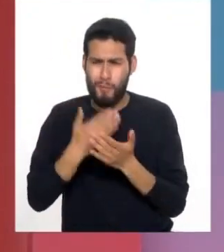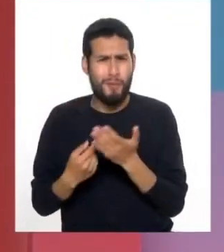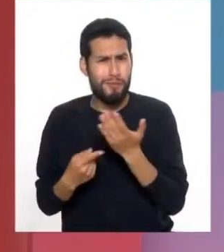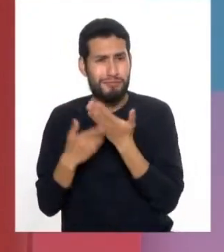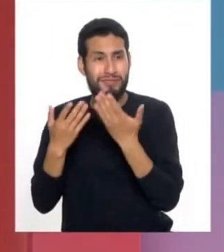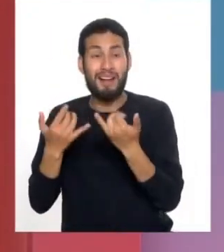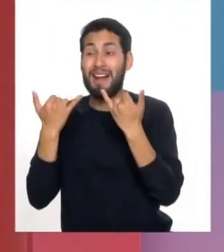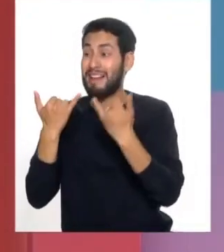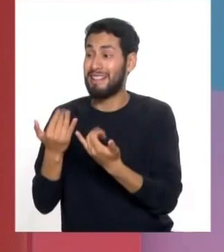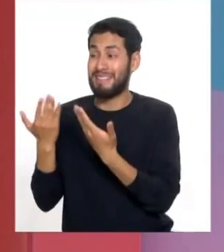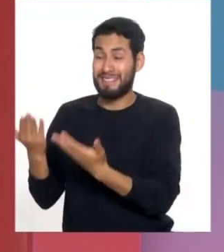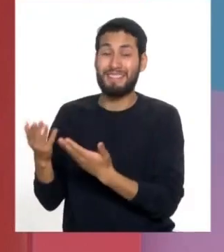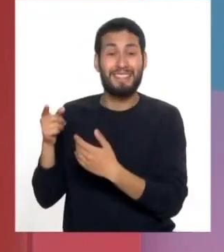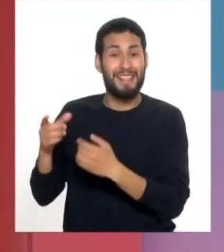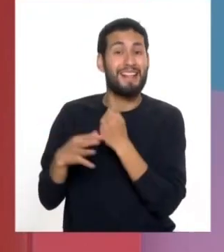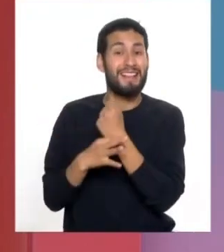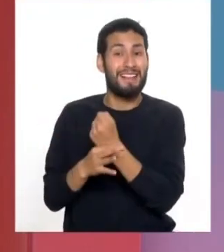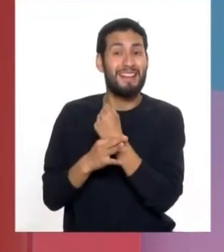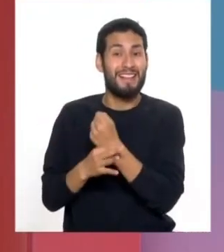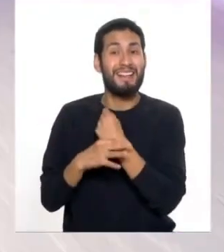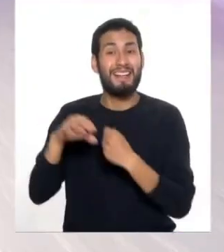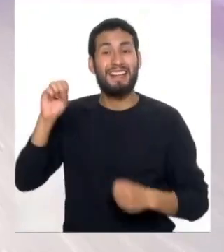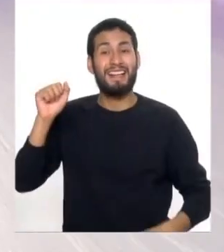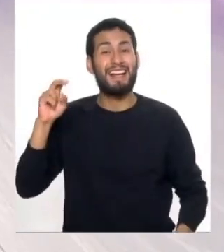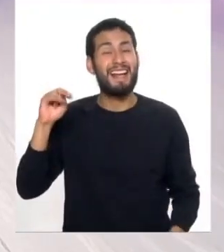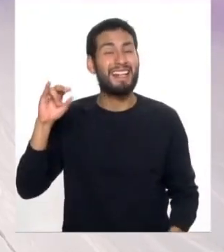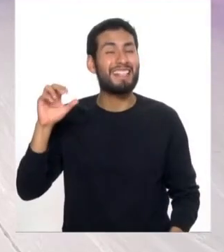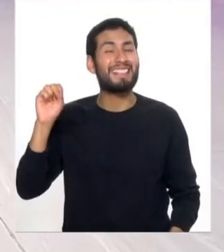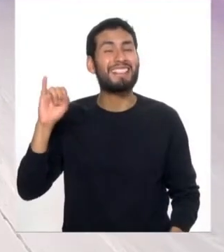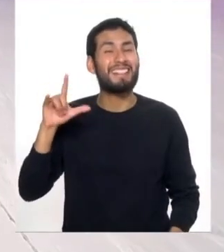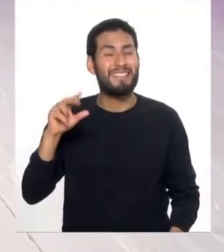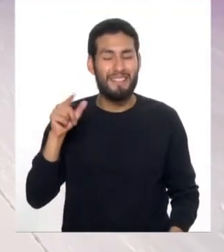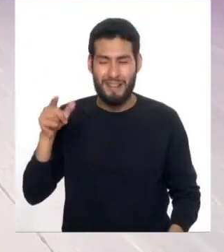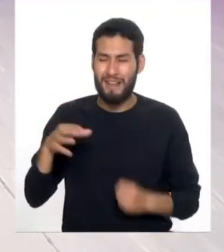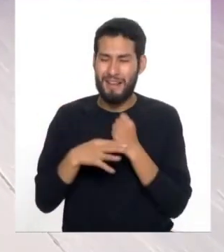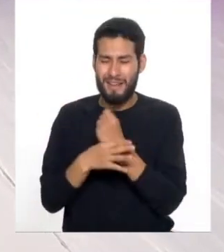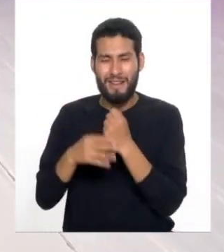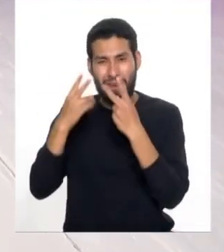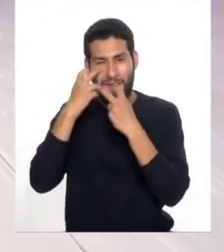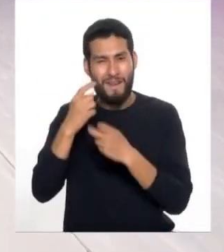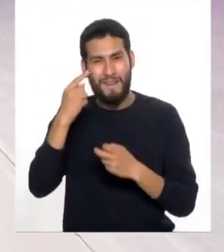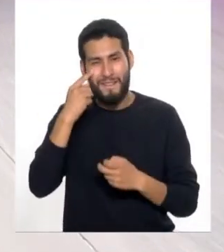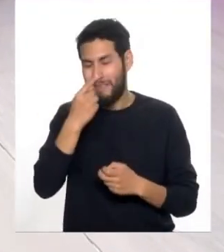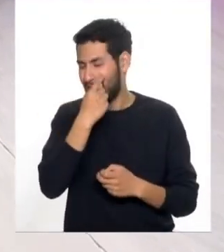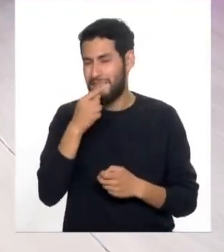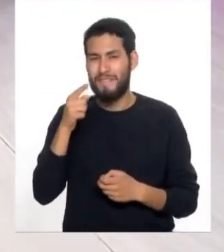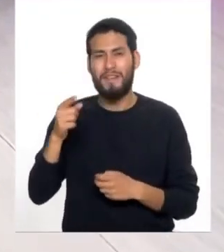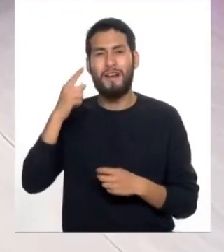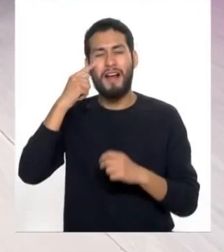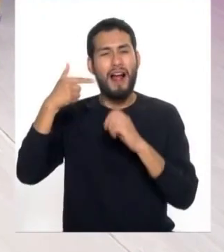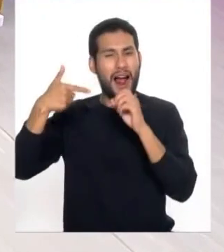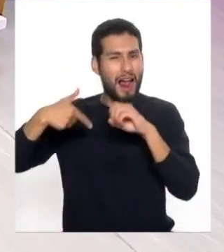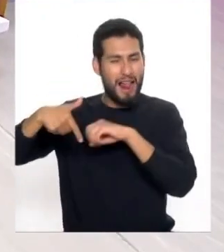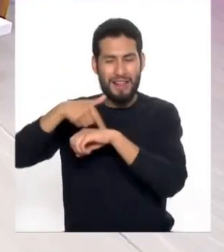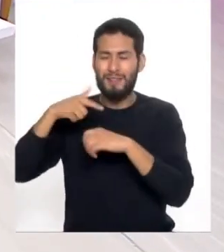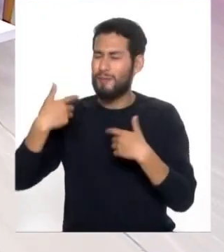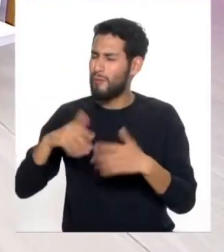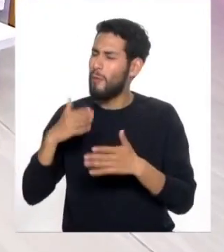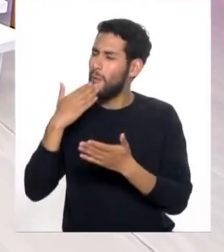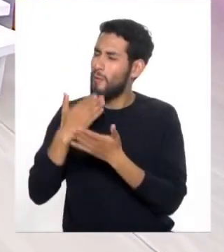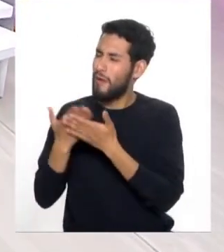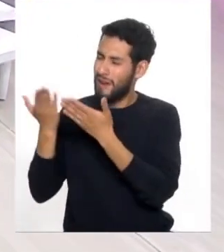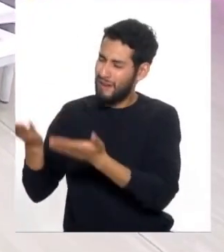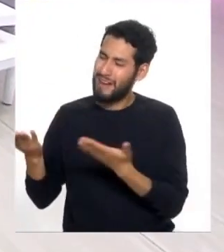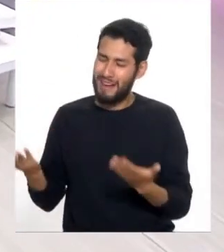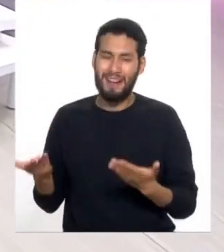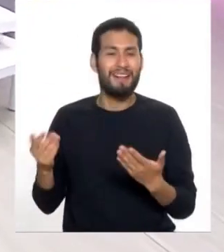un especialista, la doctora Sani Silva, médico oftalmólogo de Oftalmo Láser. Doctora, es un placer tenerla aquí